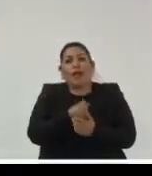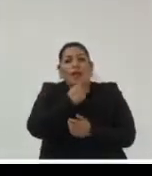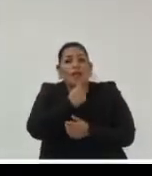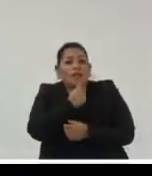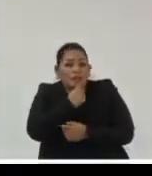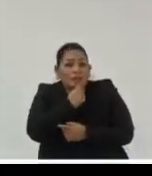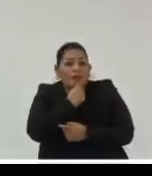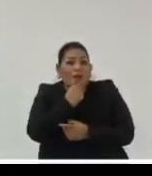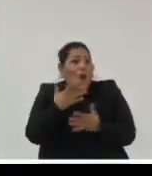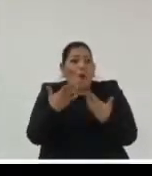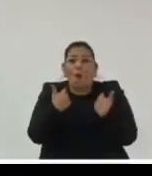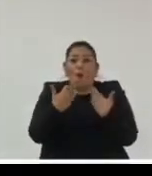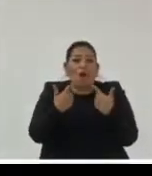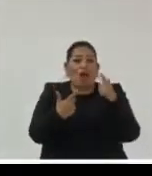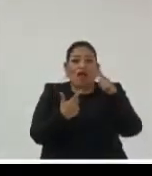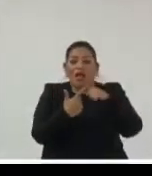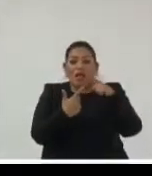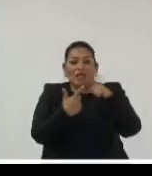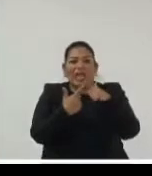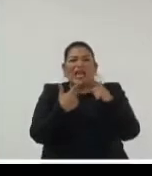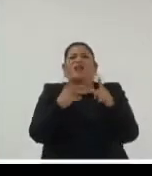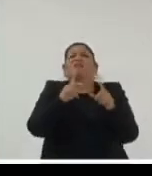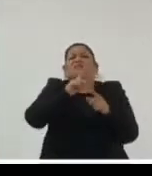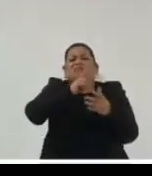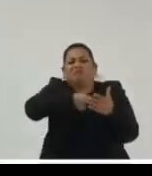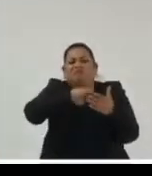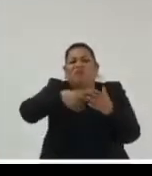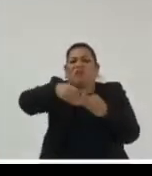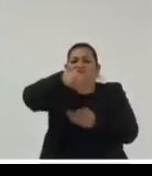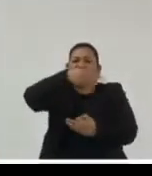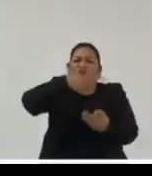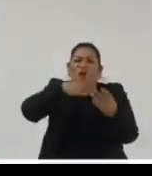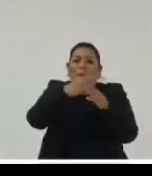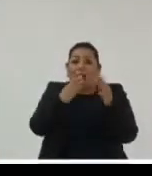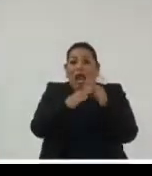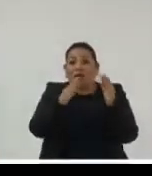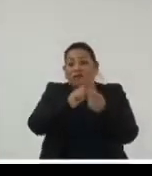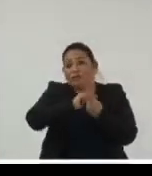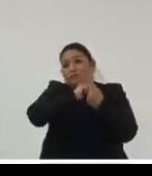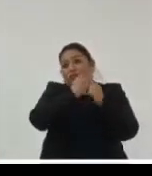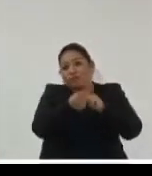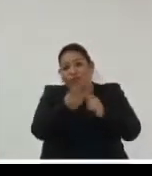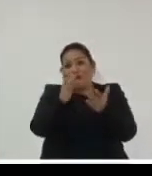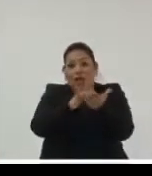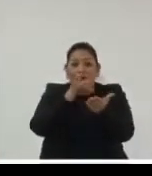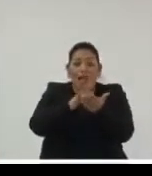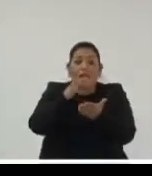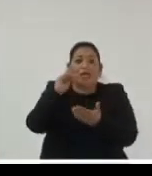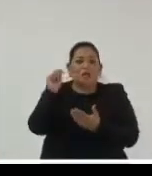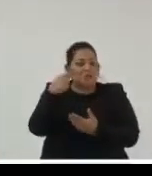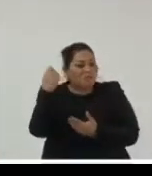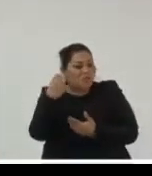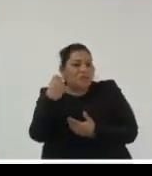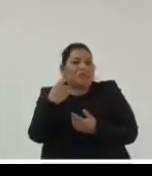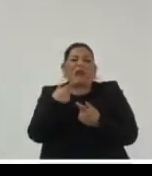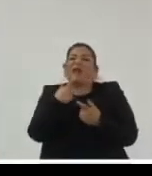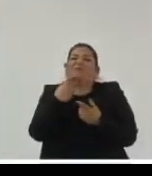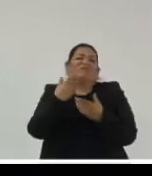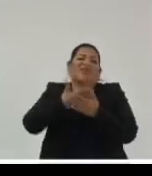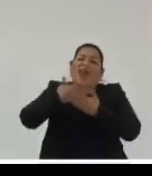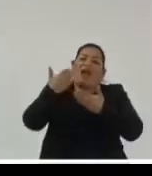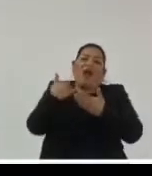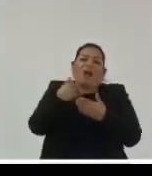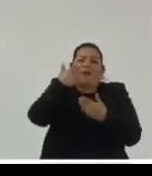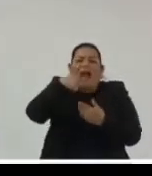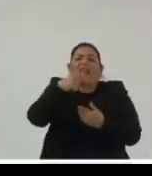hecho o no habíamos hecho la tarea de involucrarse de lleno en la materia de transformación digital de empezar estos esfuerzos que